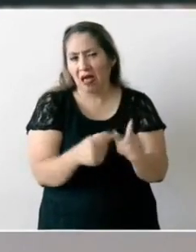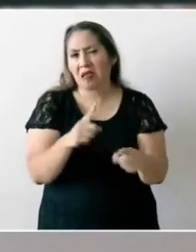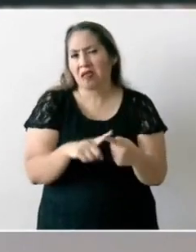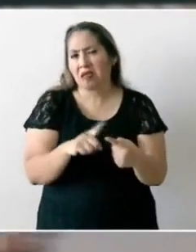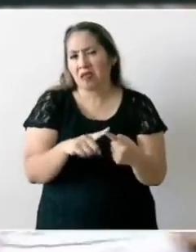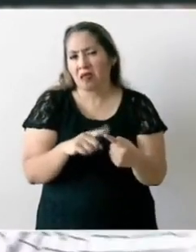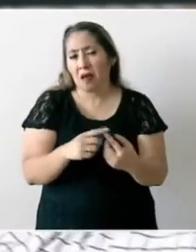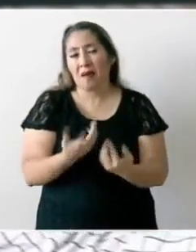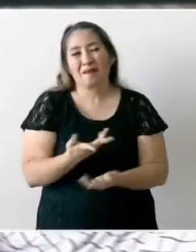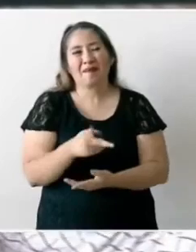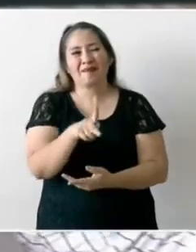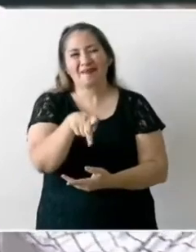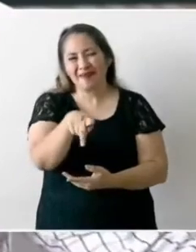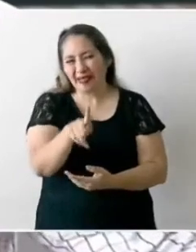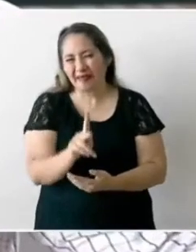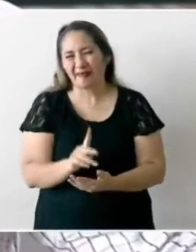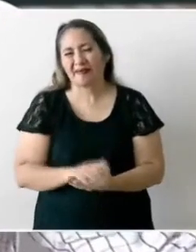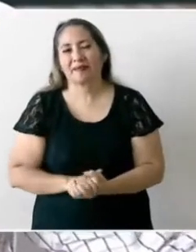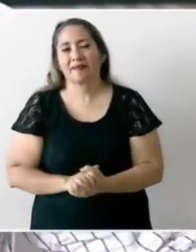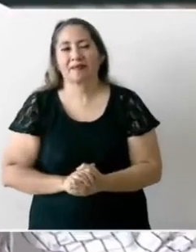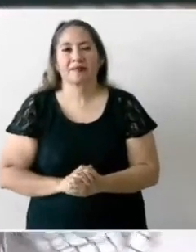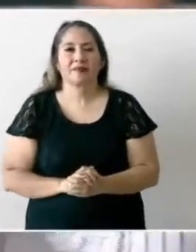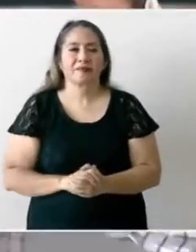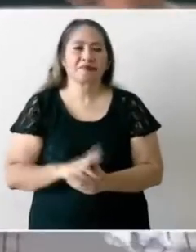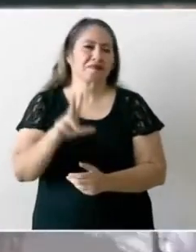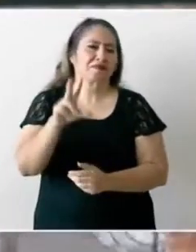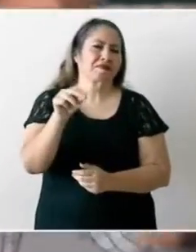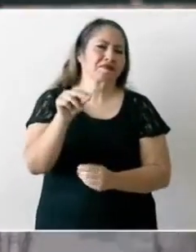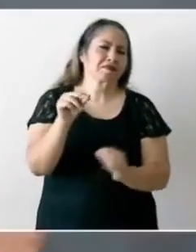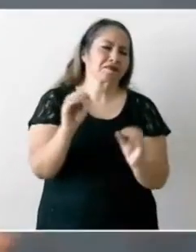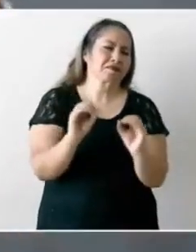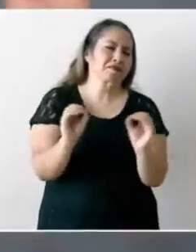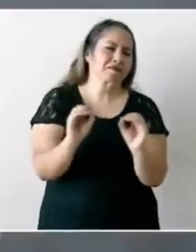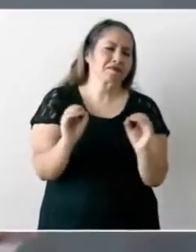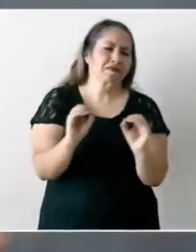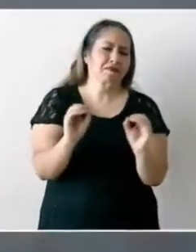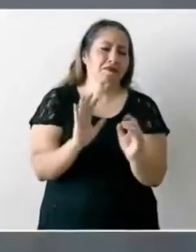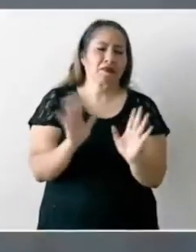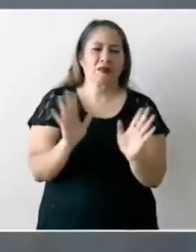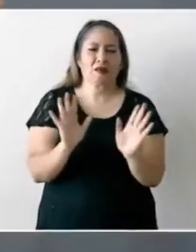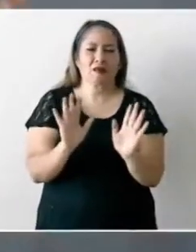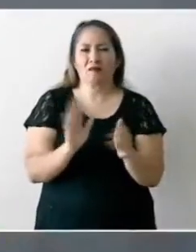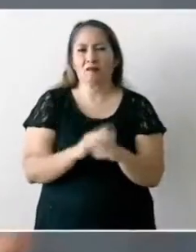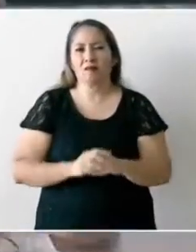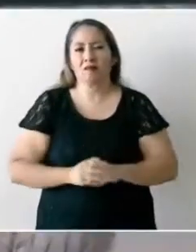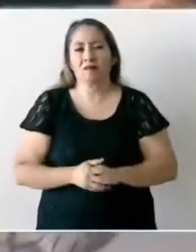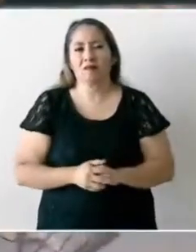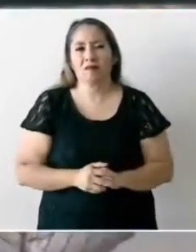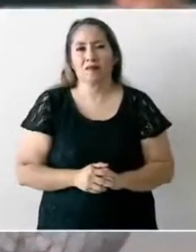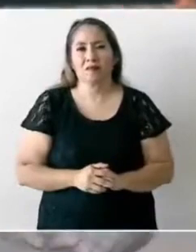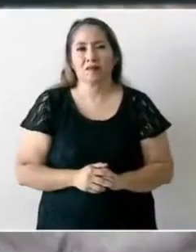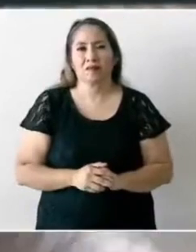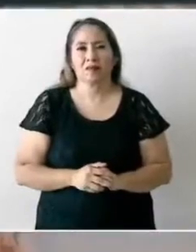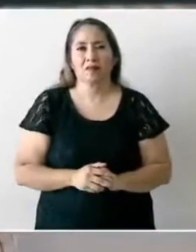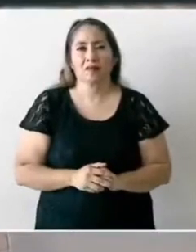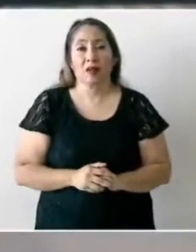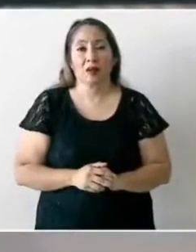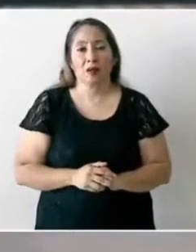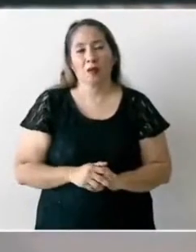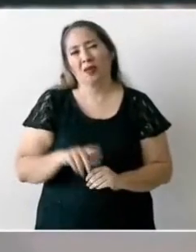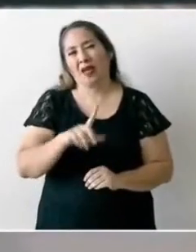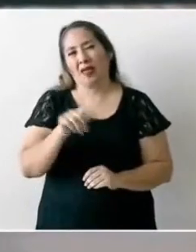pero no nos metemos en eso nos entrampamos